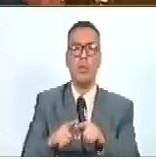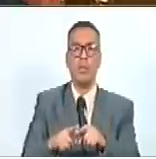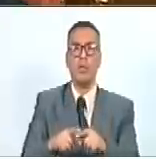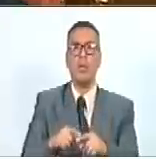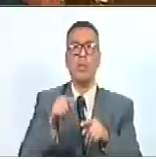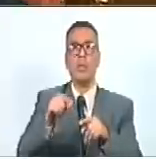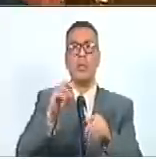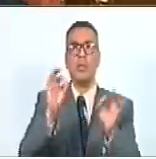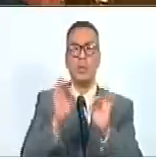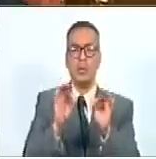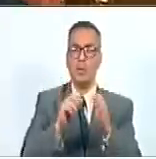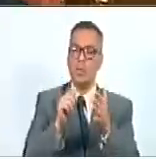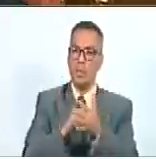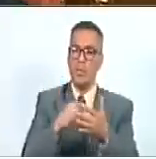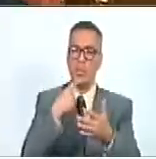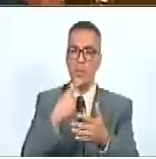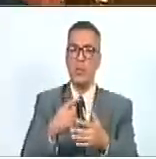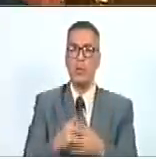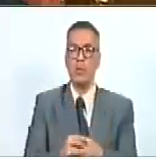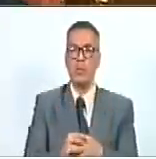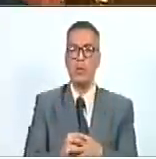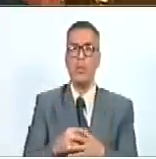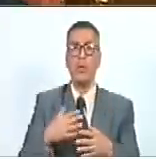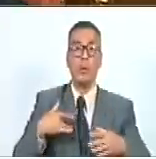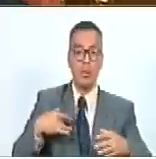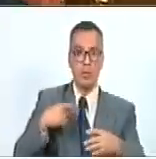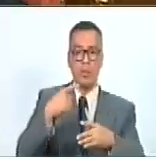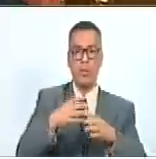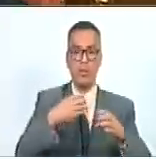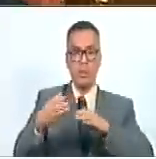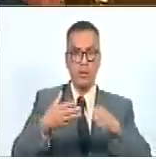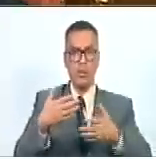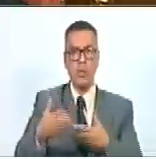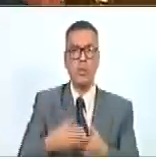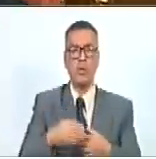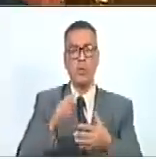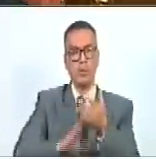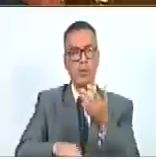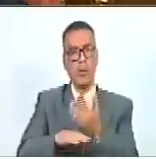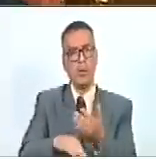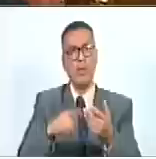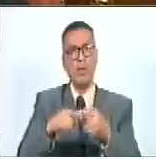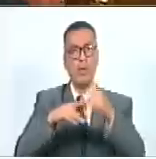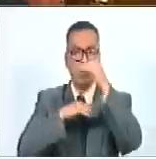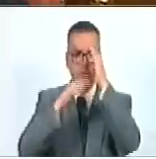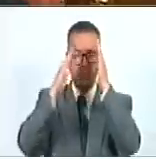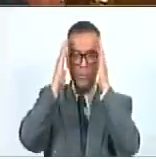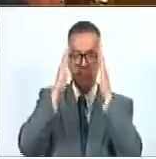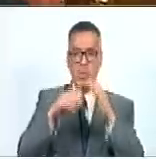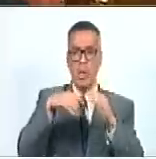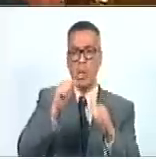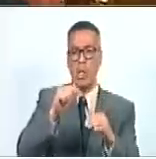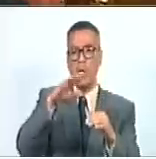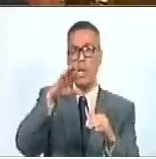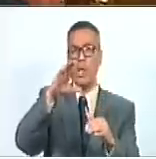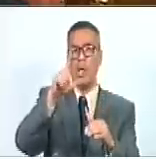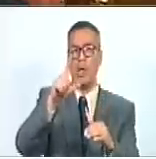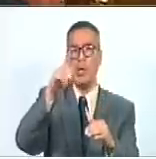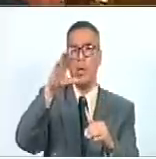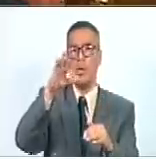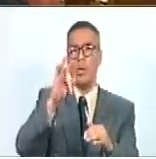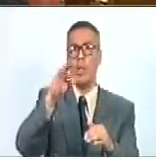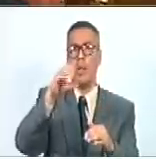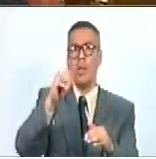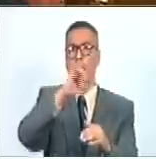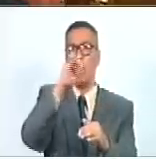hacer referencia, reiterando mis sentimientos de estima y consideración, se suscribe usted atentamente, Alfonso Enrique Campos Jesús Ruhm,